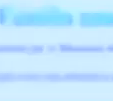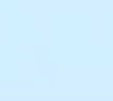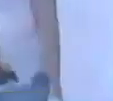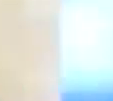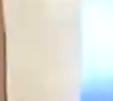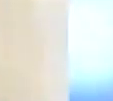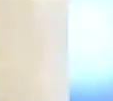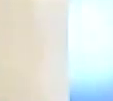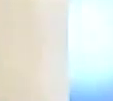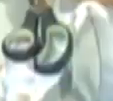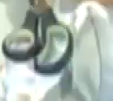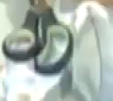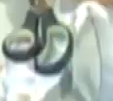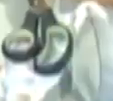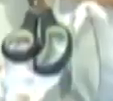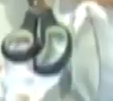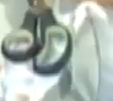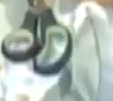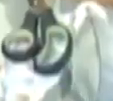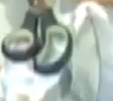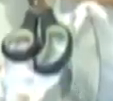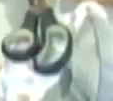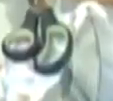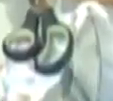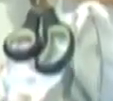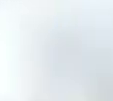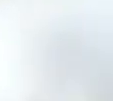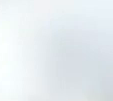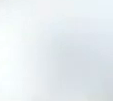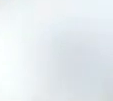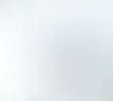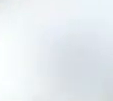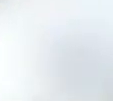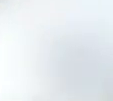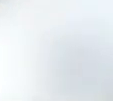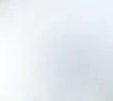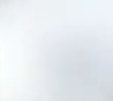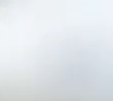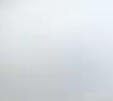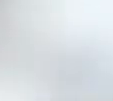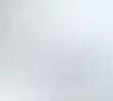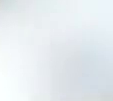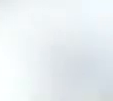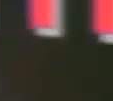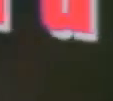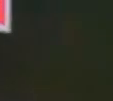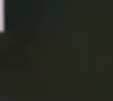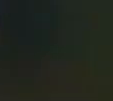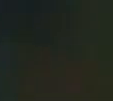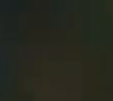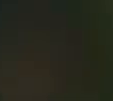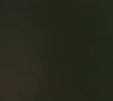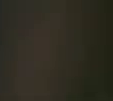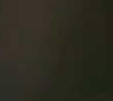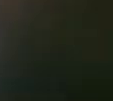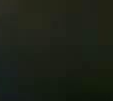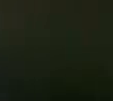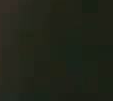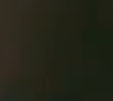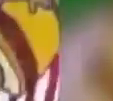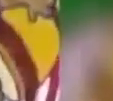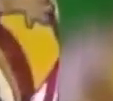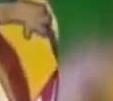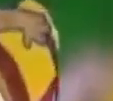Las actividades que realizan las docentes en pantalla son tan diversas como construir un trompo y una